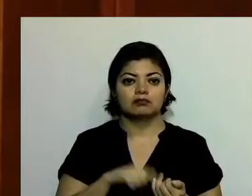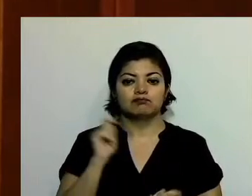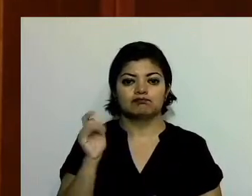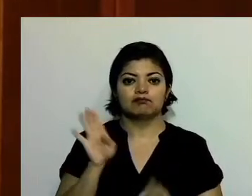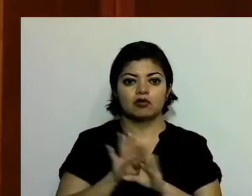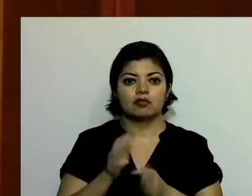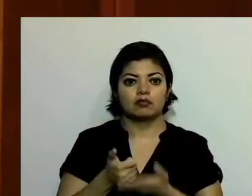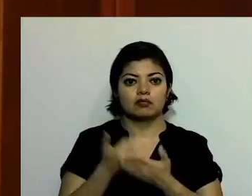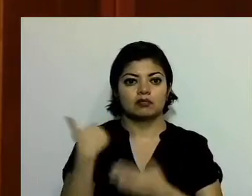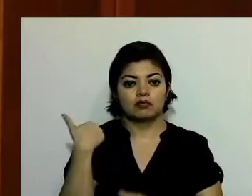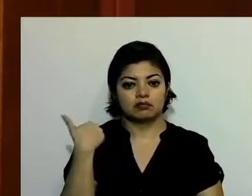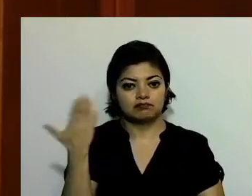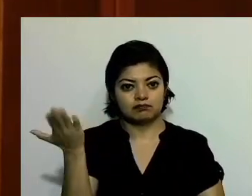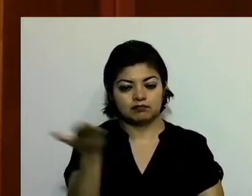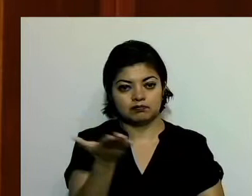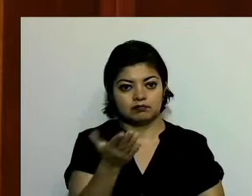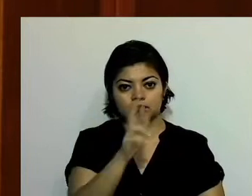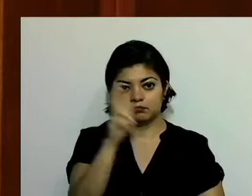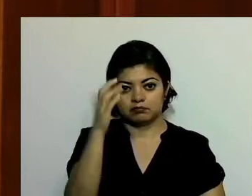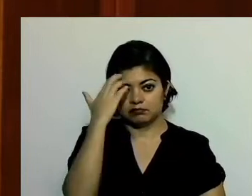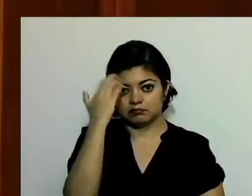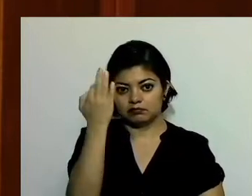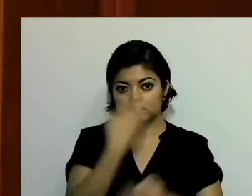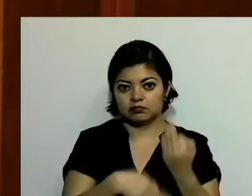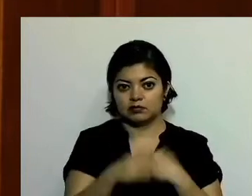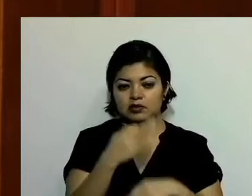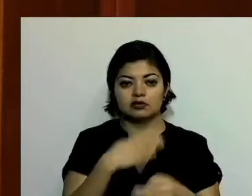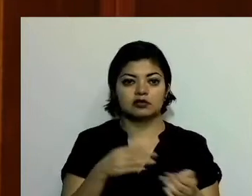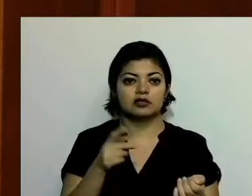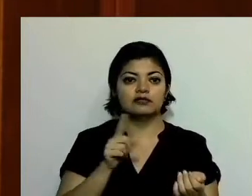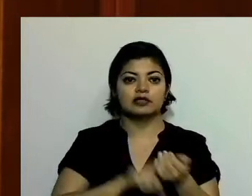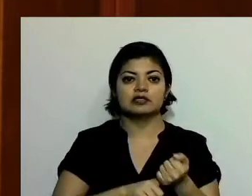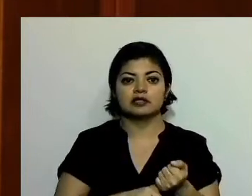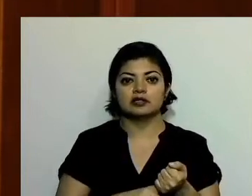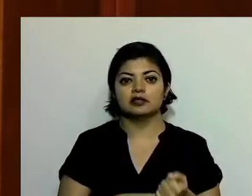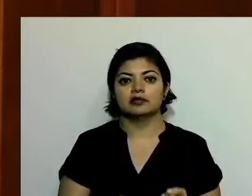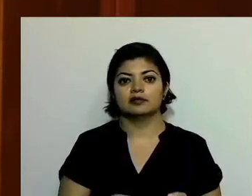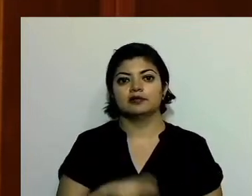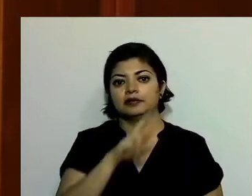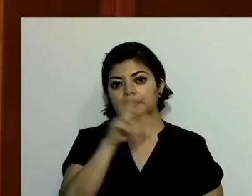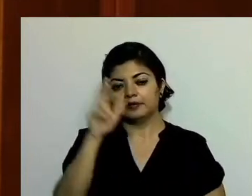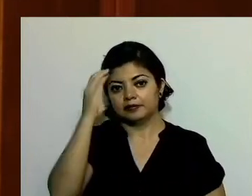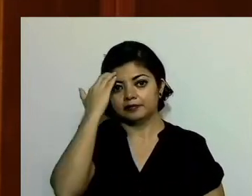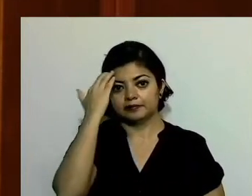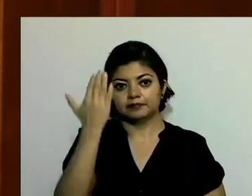reconocido. A todas y a todos ese reconocimiento.